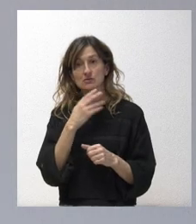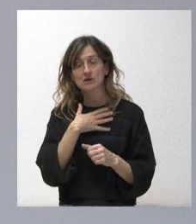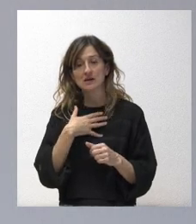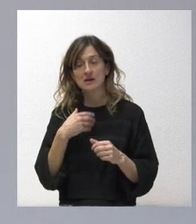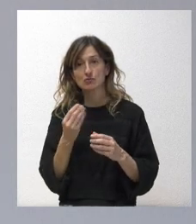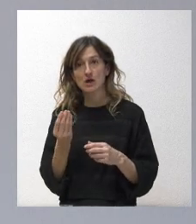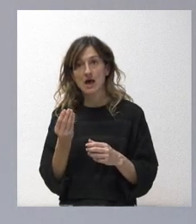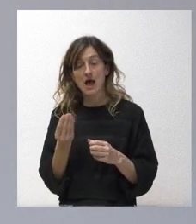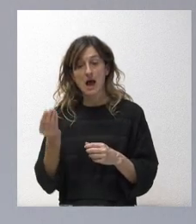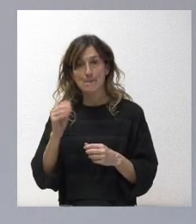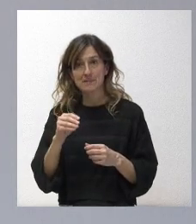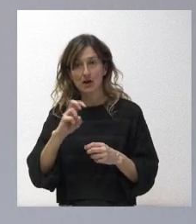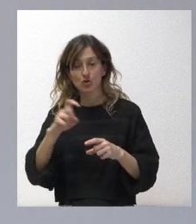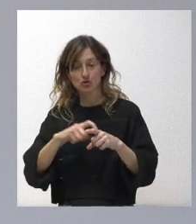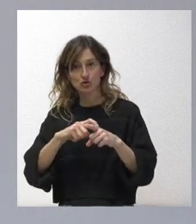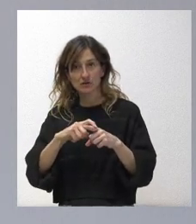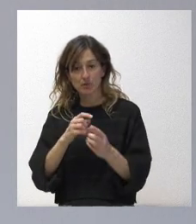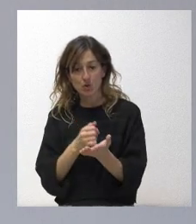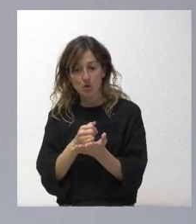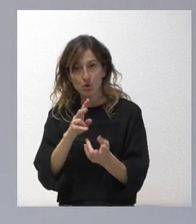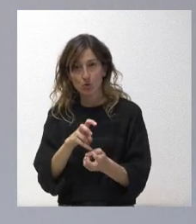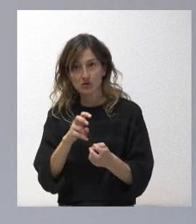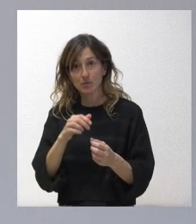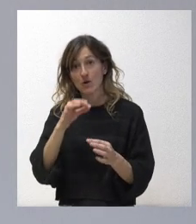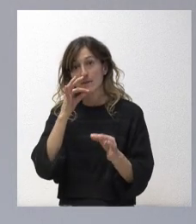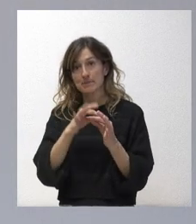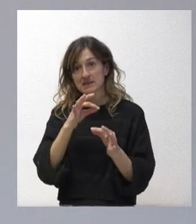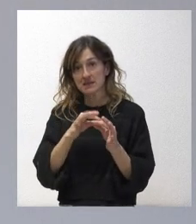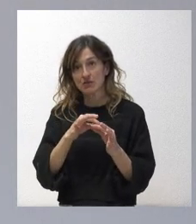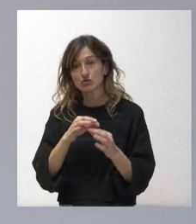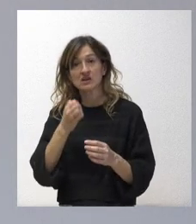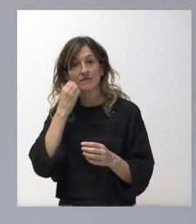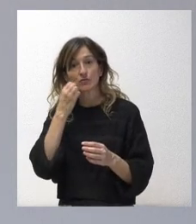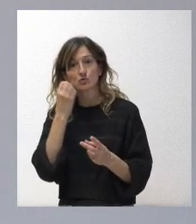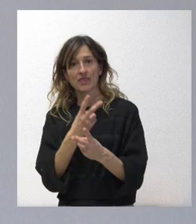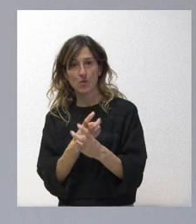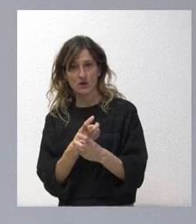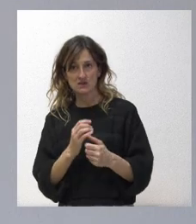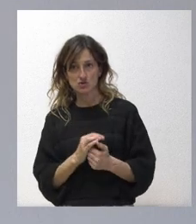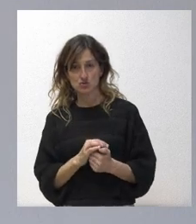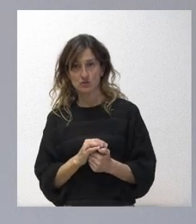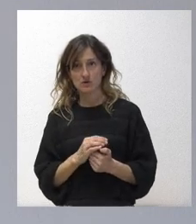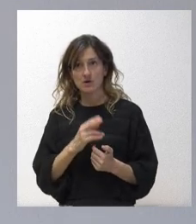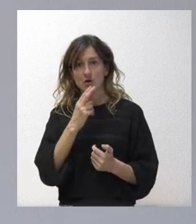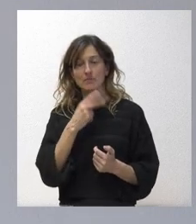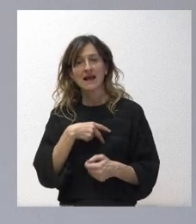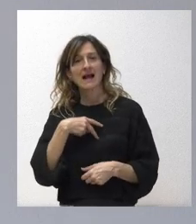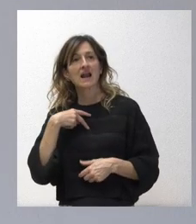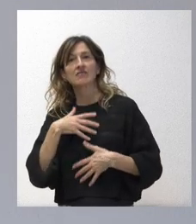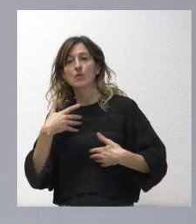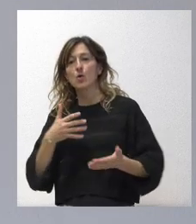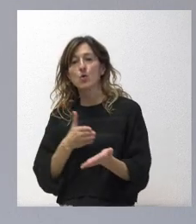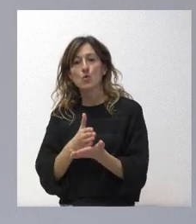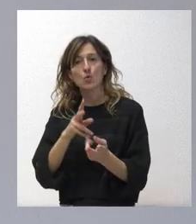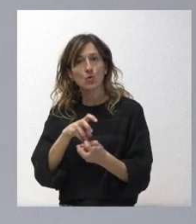a otro tipo de cultivos de valor como son los viñedos y los frutos de hueso. Eso fue nuestro compromiso, no con carácter general a cualquier tipo de cultivo.